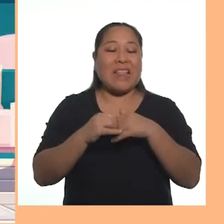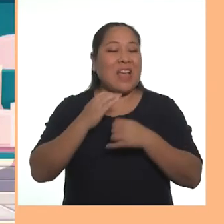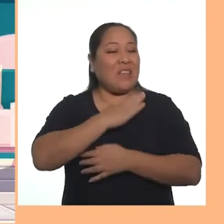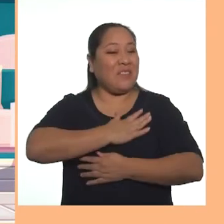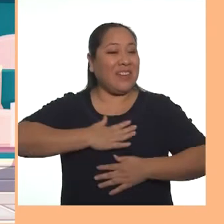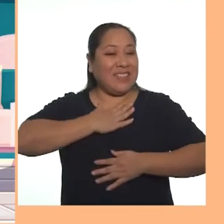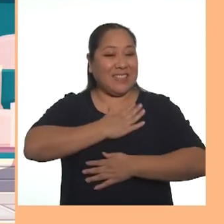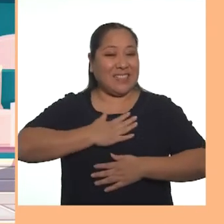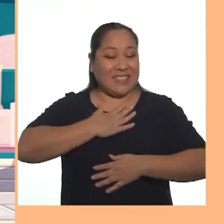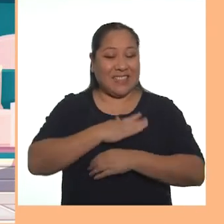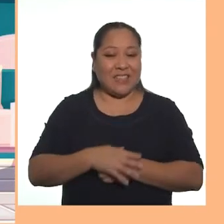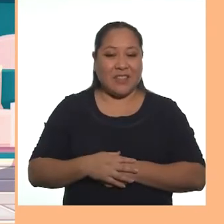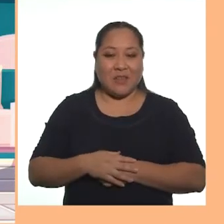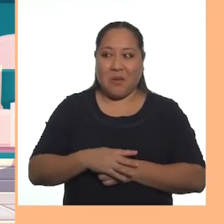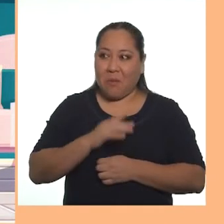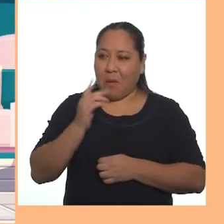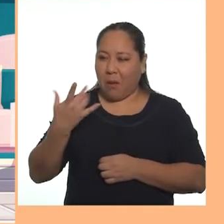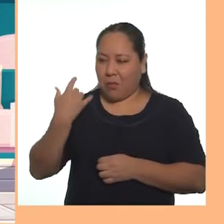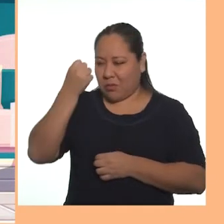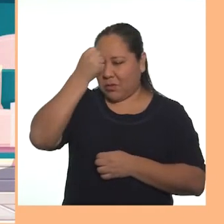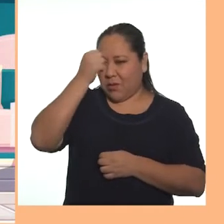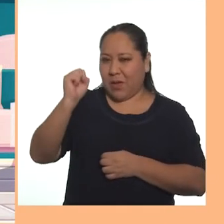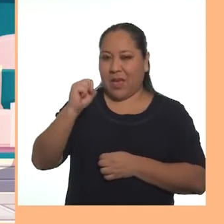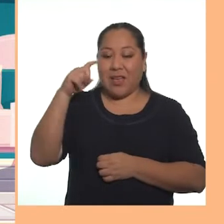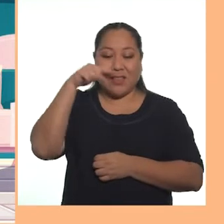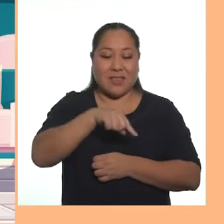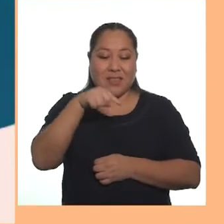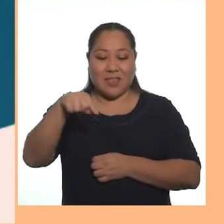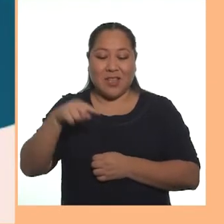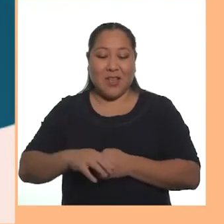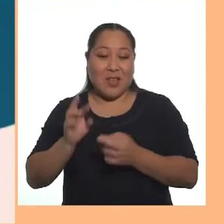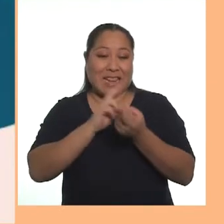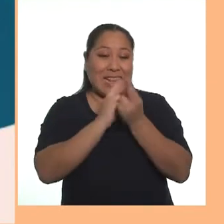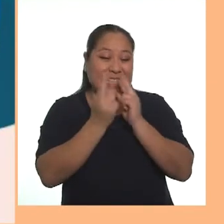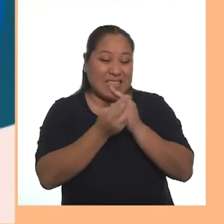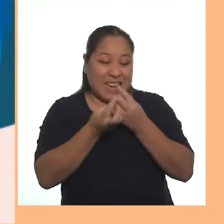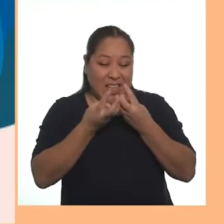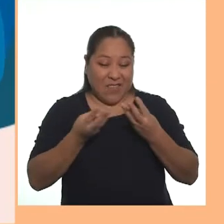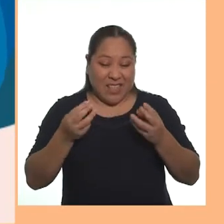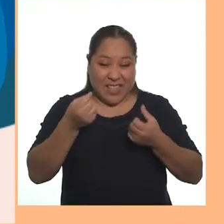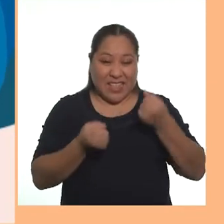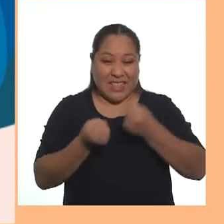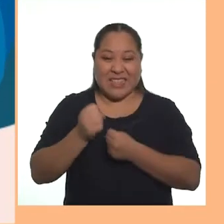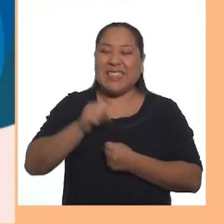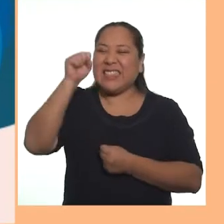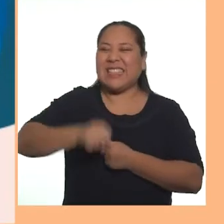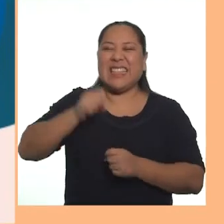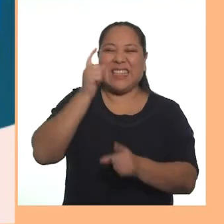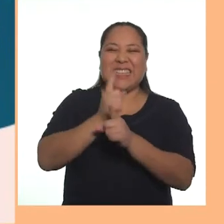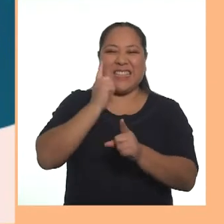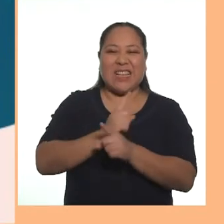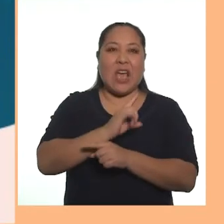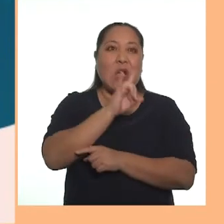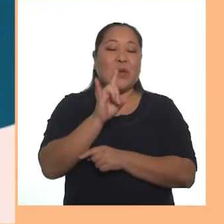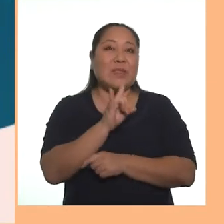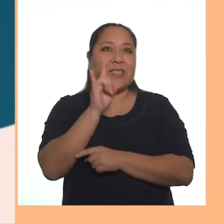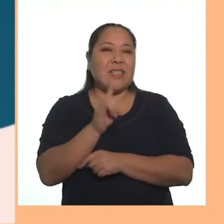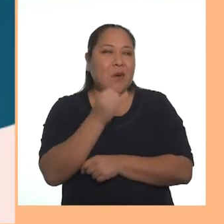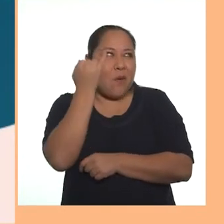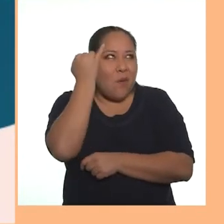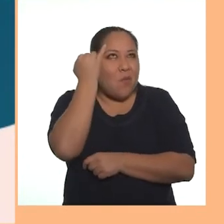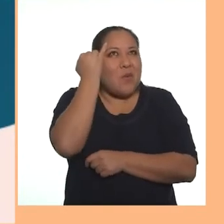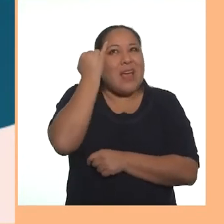juguete con el que divertirse vamos de viaje amigos con nuestros autos reciclados así es